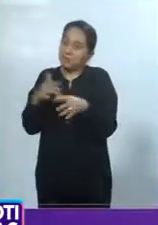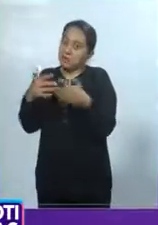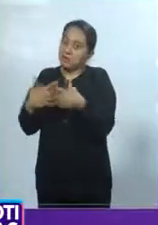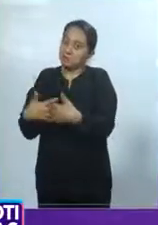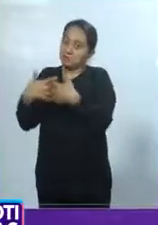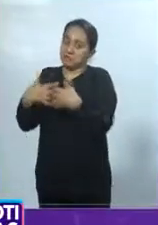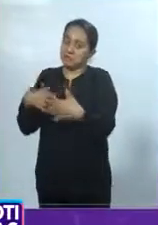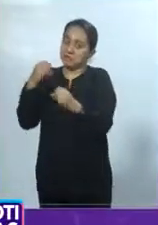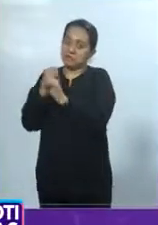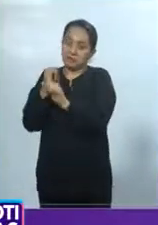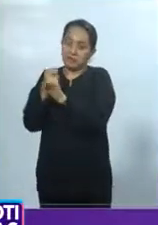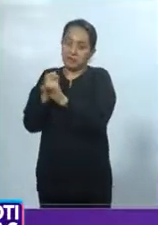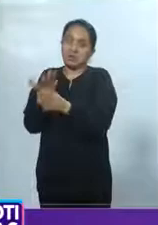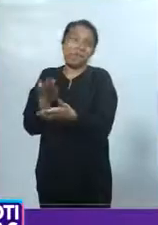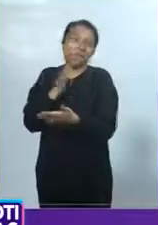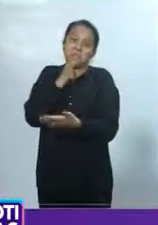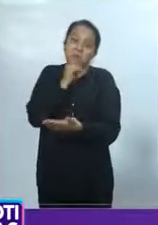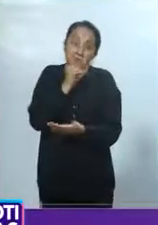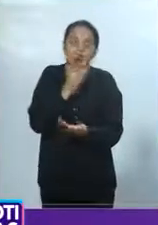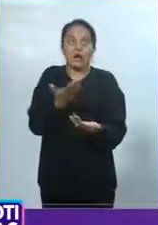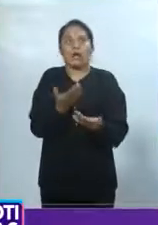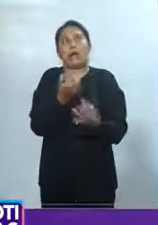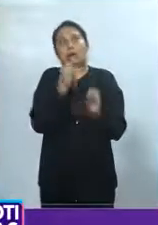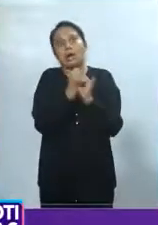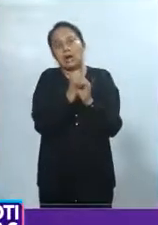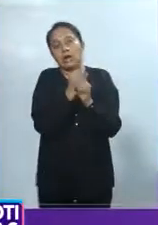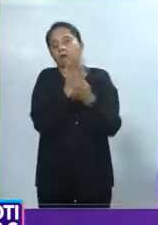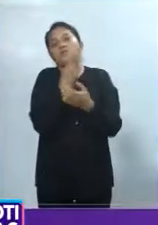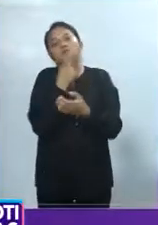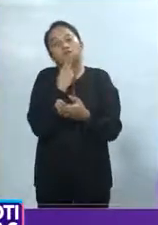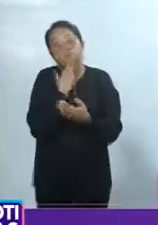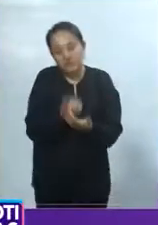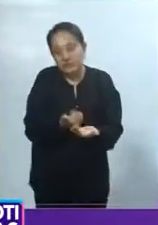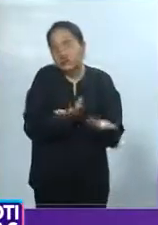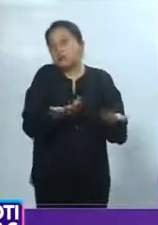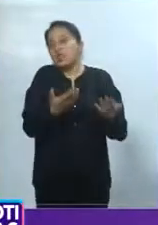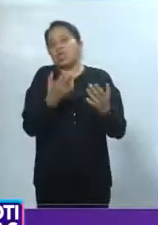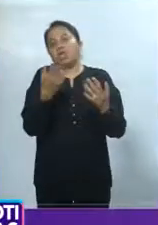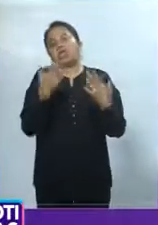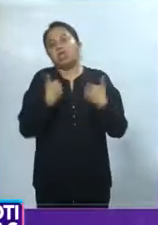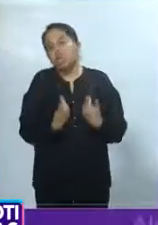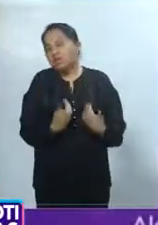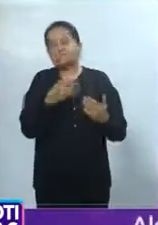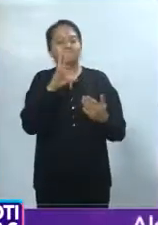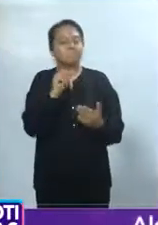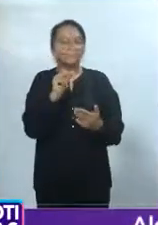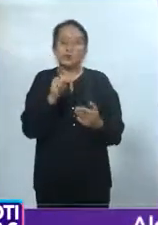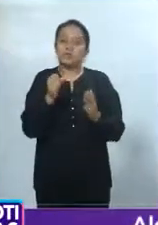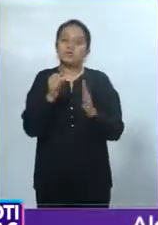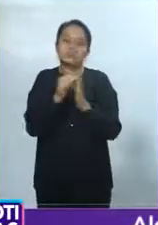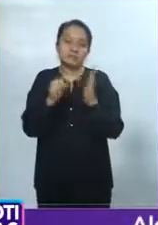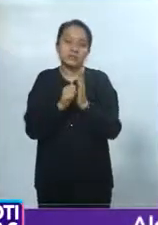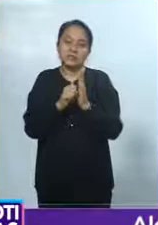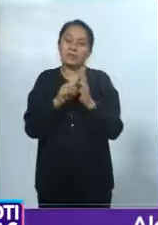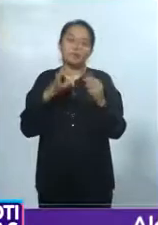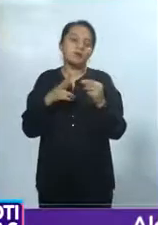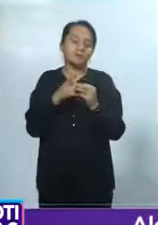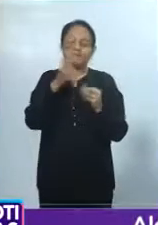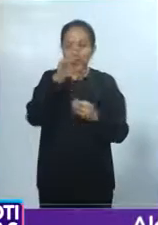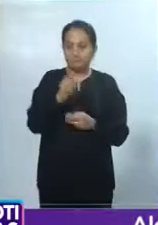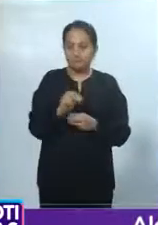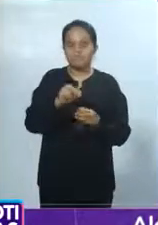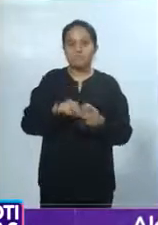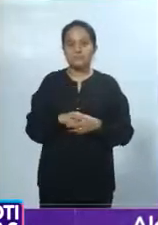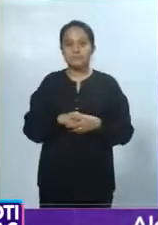o que está débil en Internet y nos detenga todo el sistema. Con imágenes de David Feregrino. Para Noticias RTQ,